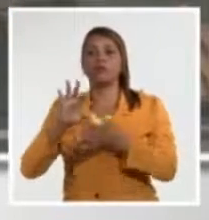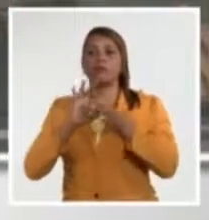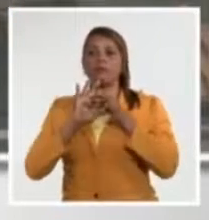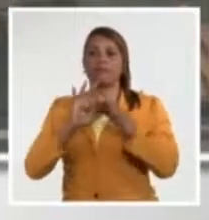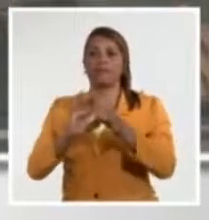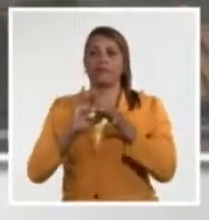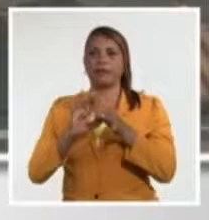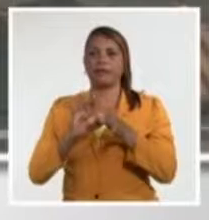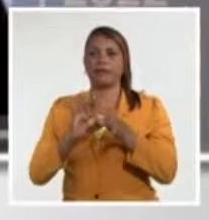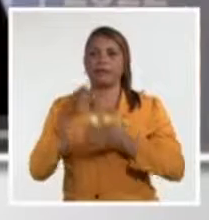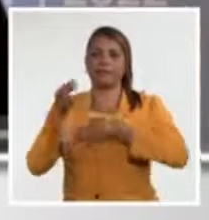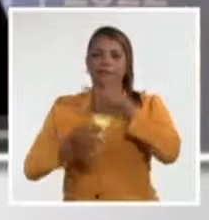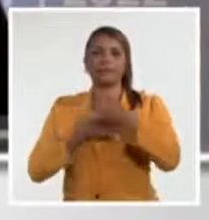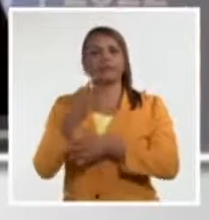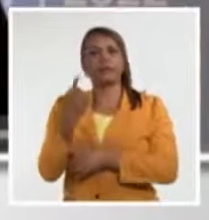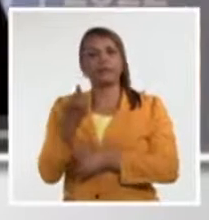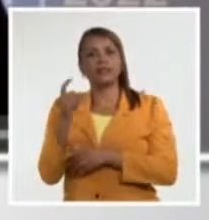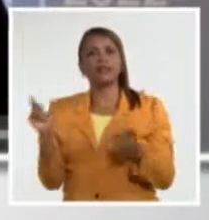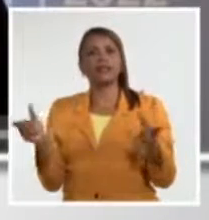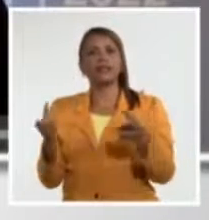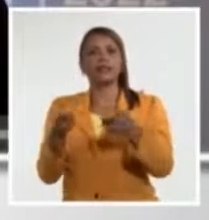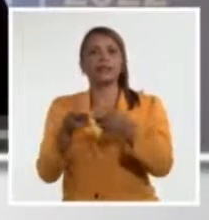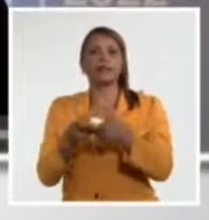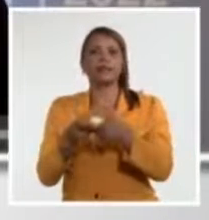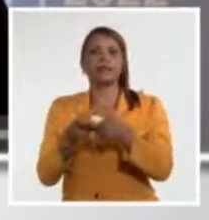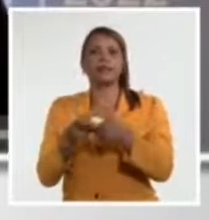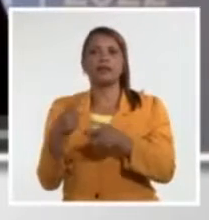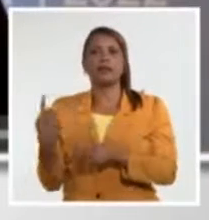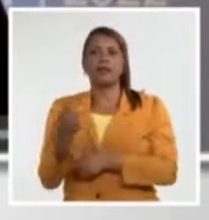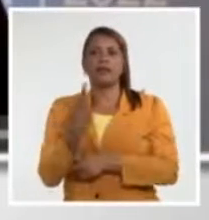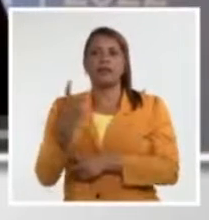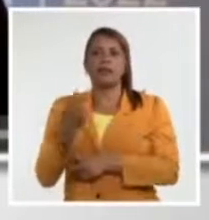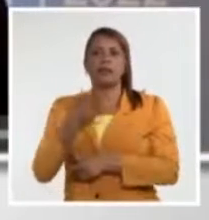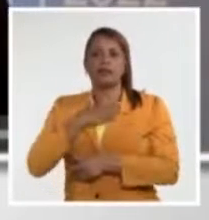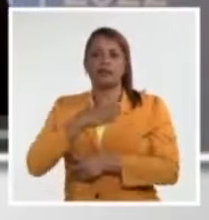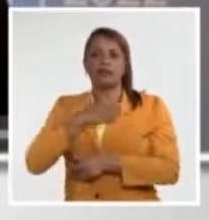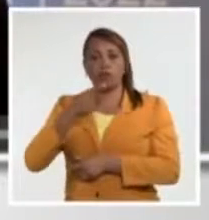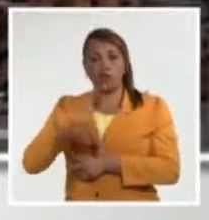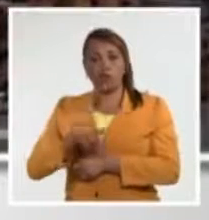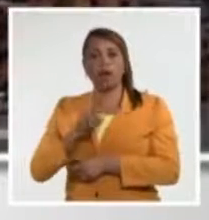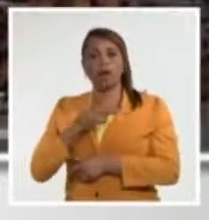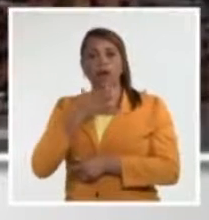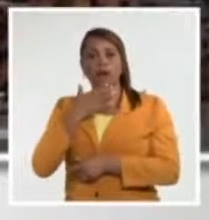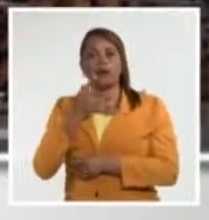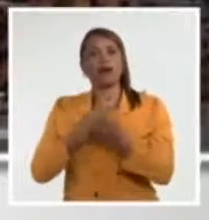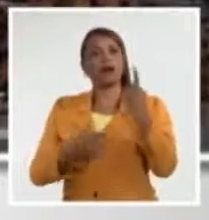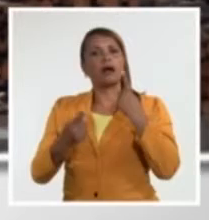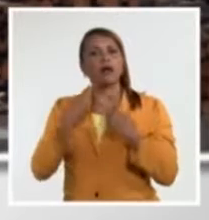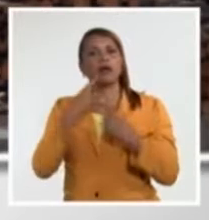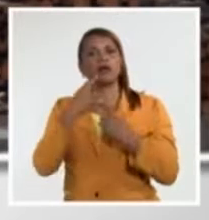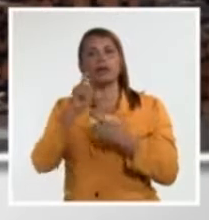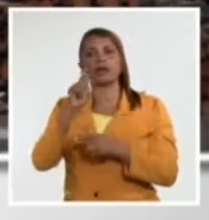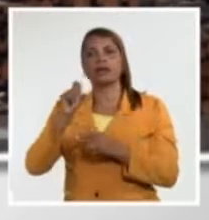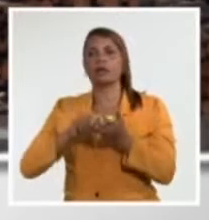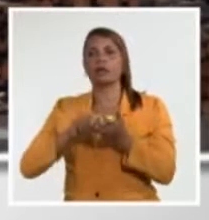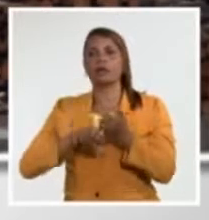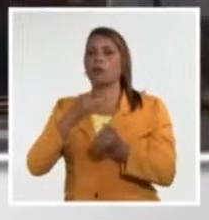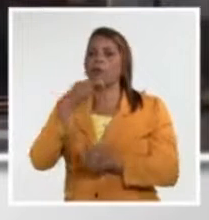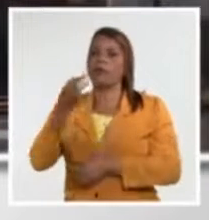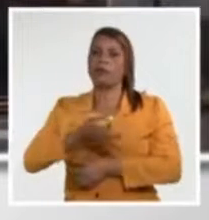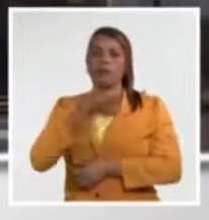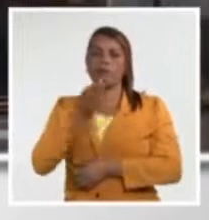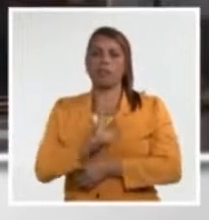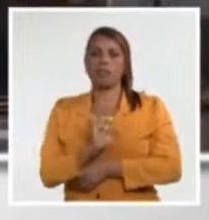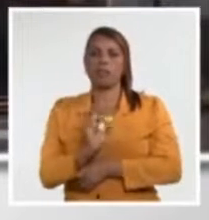Seamos claros, necesitamos reducir drásticamente nuestras emisiones ahora y ese es un tema que esta COP no abordó. Para